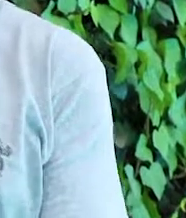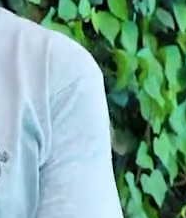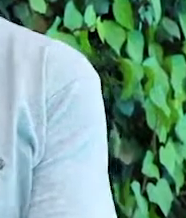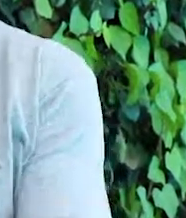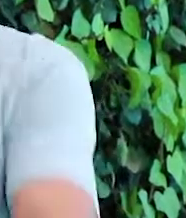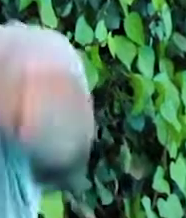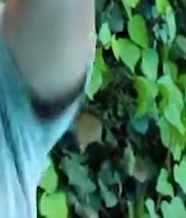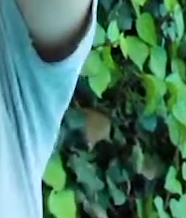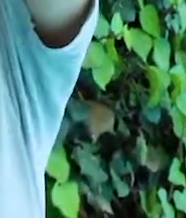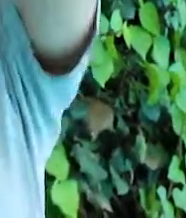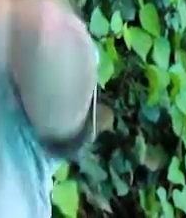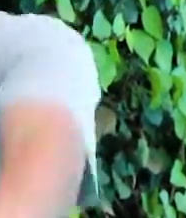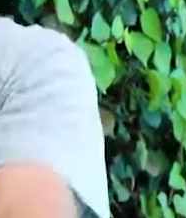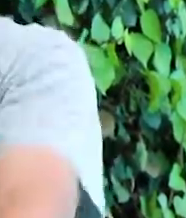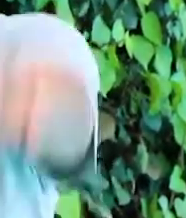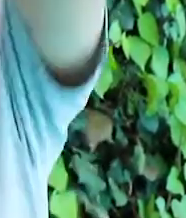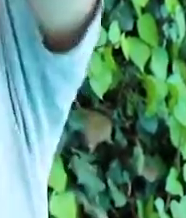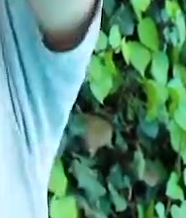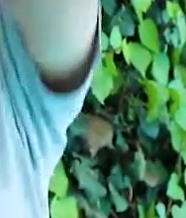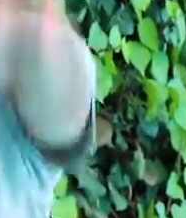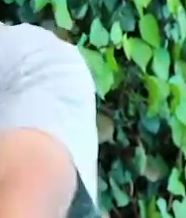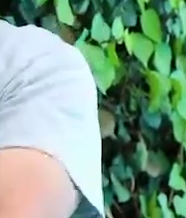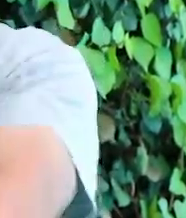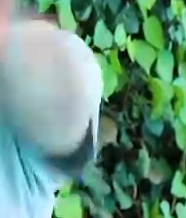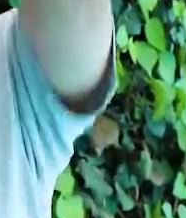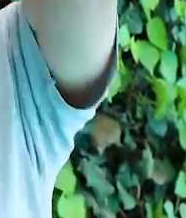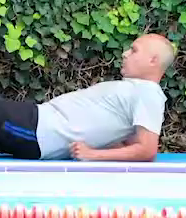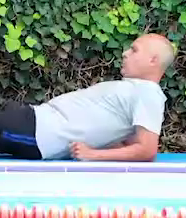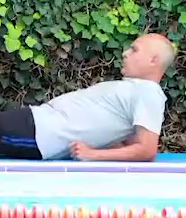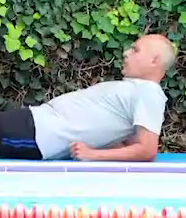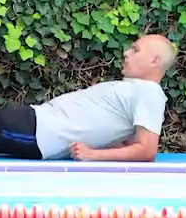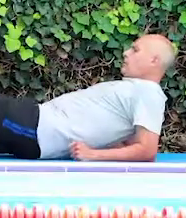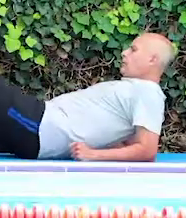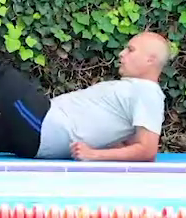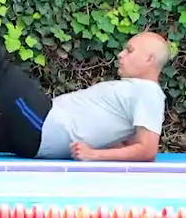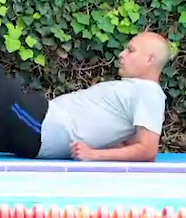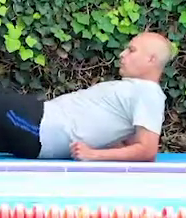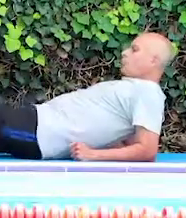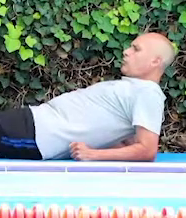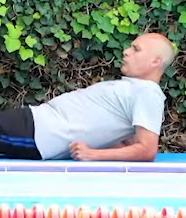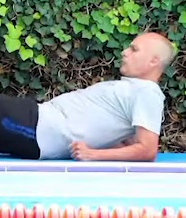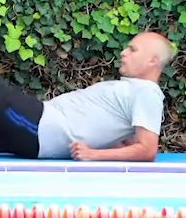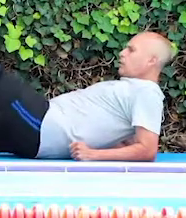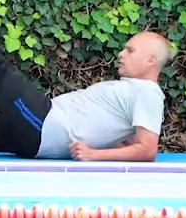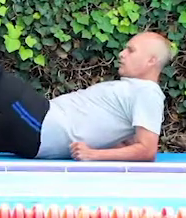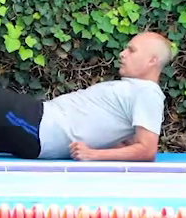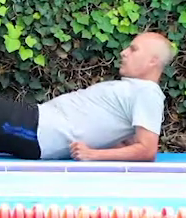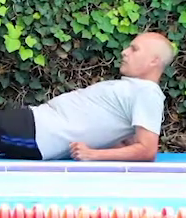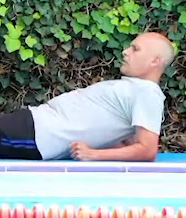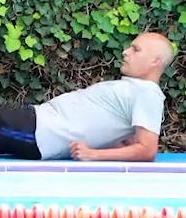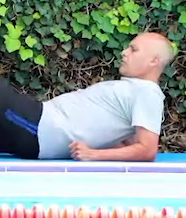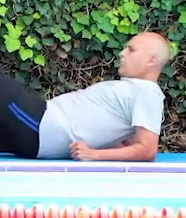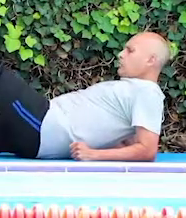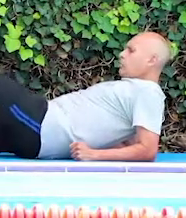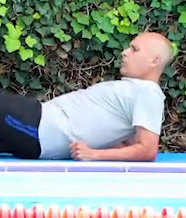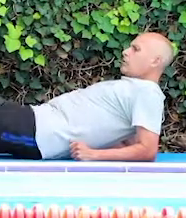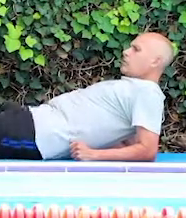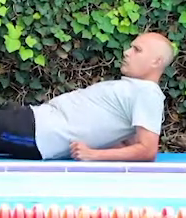y después 10 veces la otra pierna. Una, dos, tres,